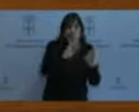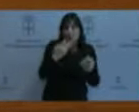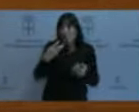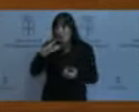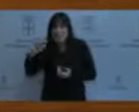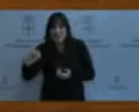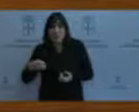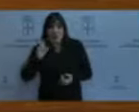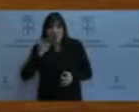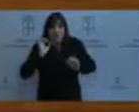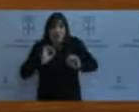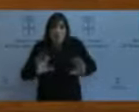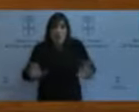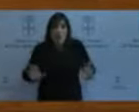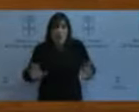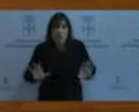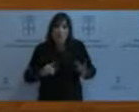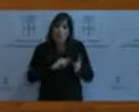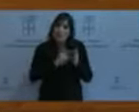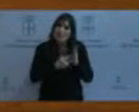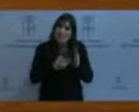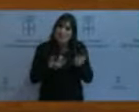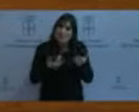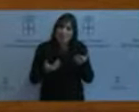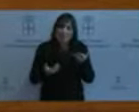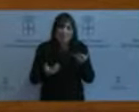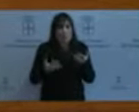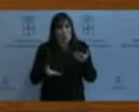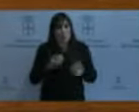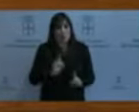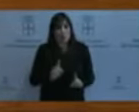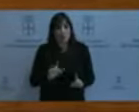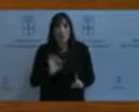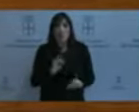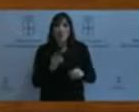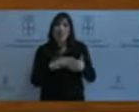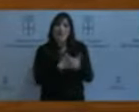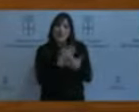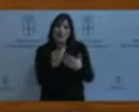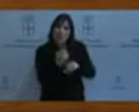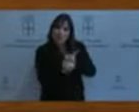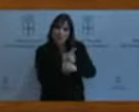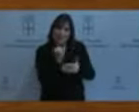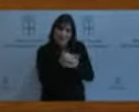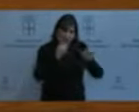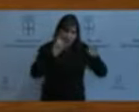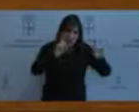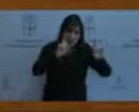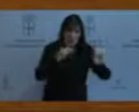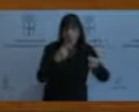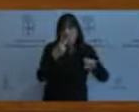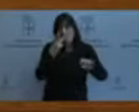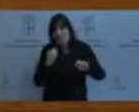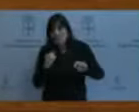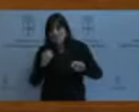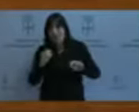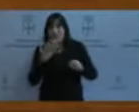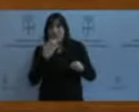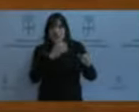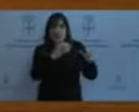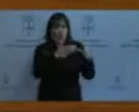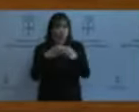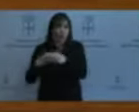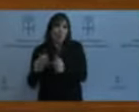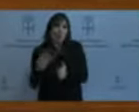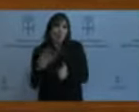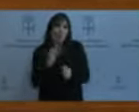mire, no es lo mismo dar 18 horas lectivas o 19 o 20 a 4 grupos que a 11 grupos. Y